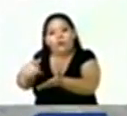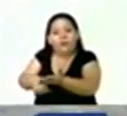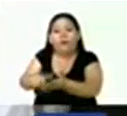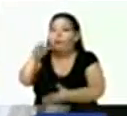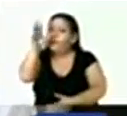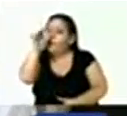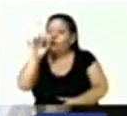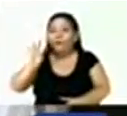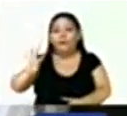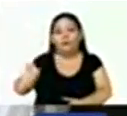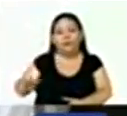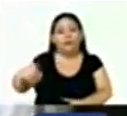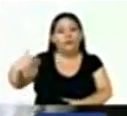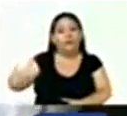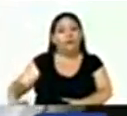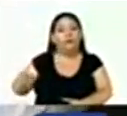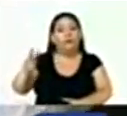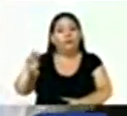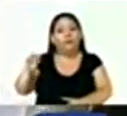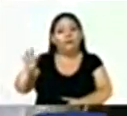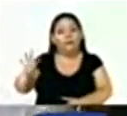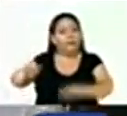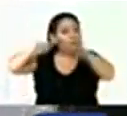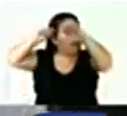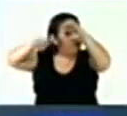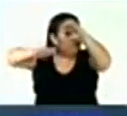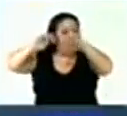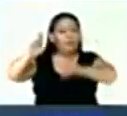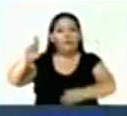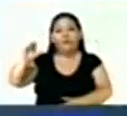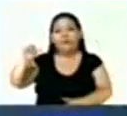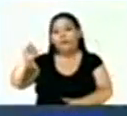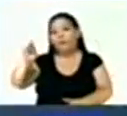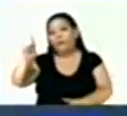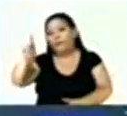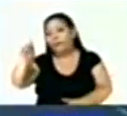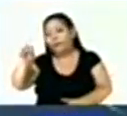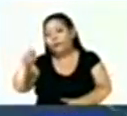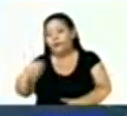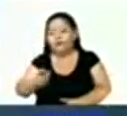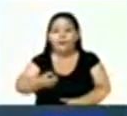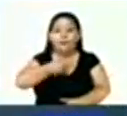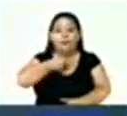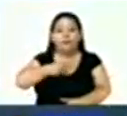febrero del 2024. Con imágenes de Ricardo Tobar, este es un informe de... ¡Gracias!